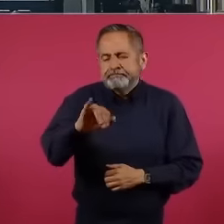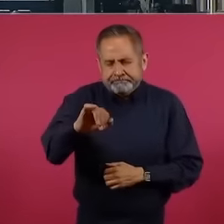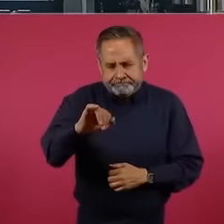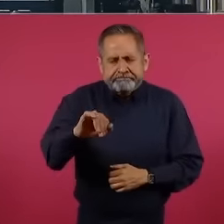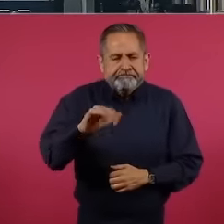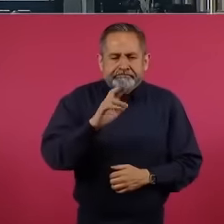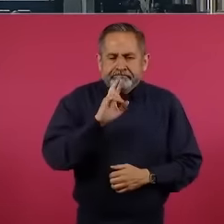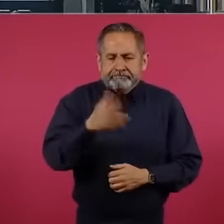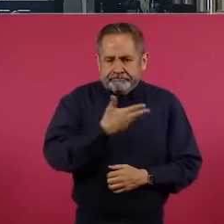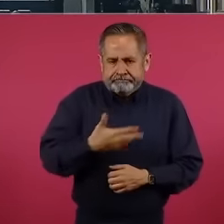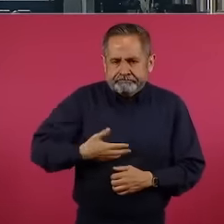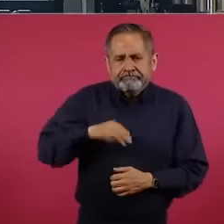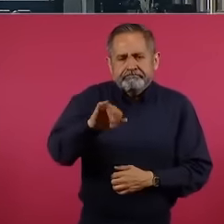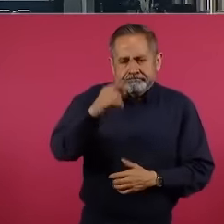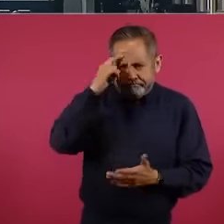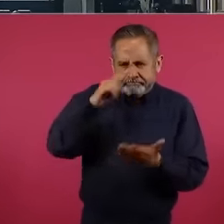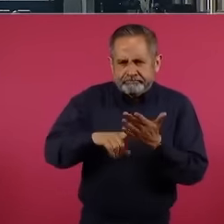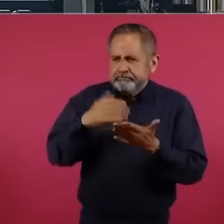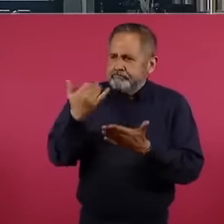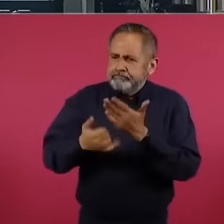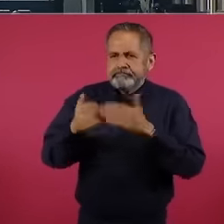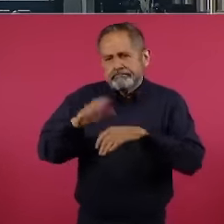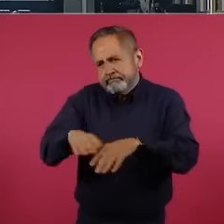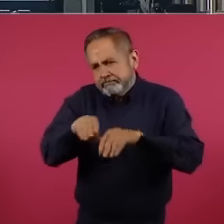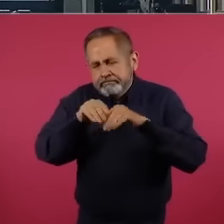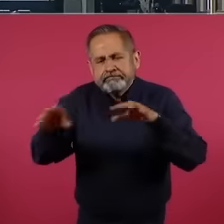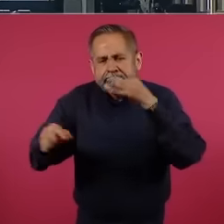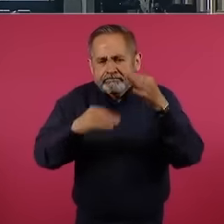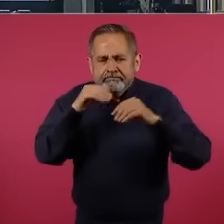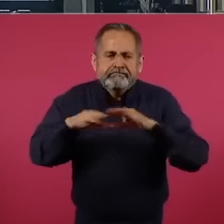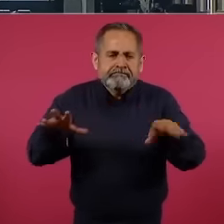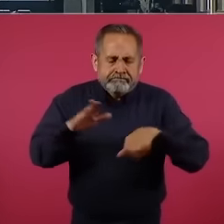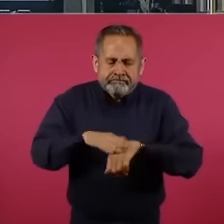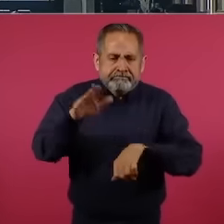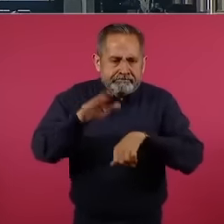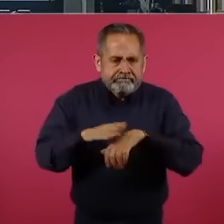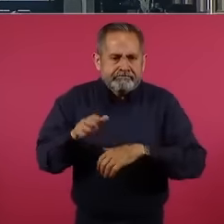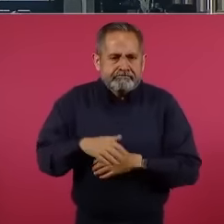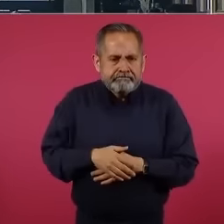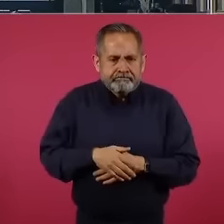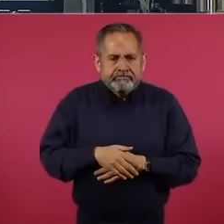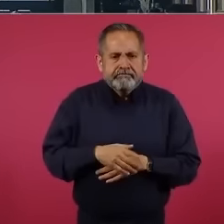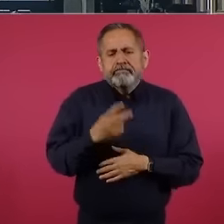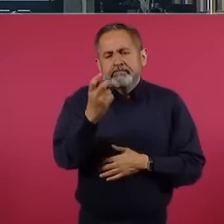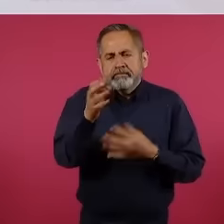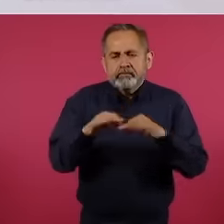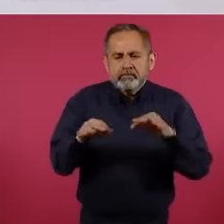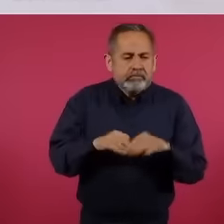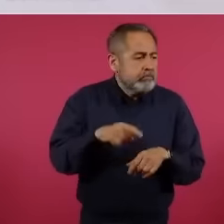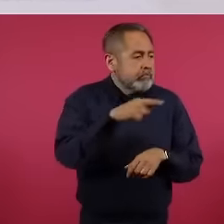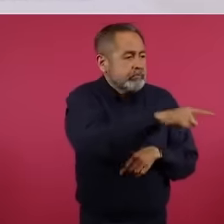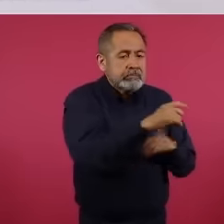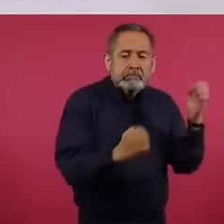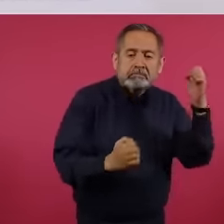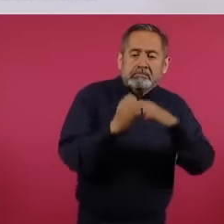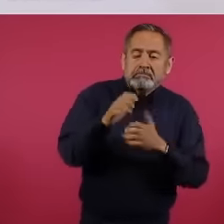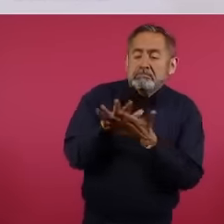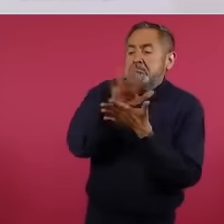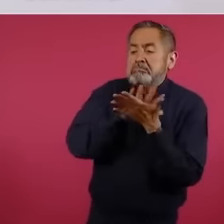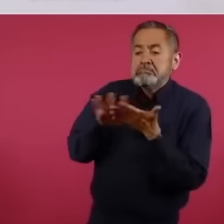información y sobre todo contrarrestar la desinformación,